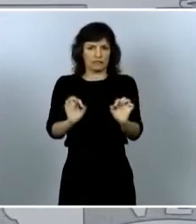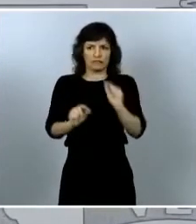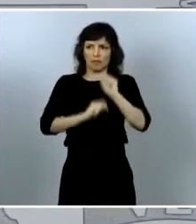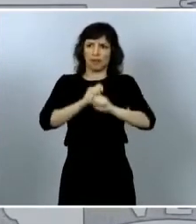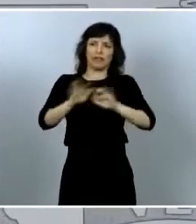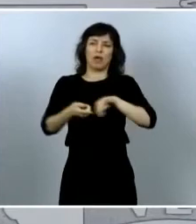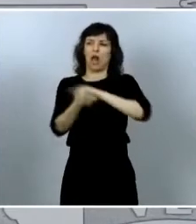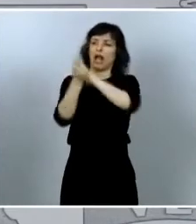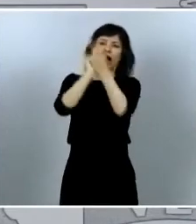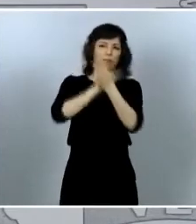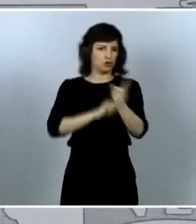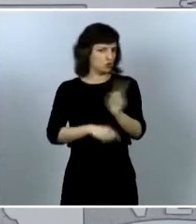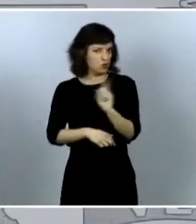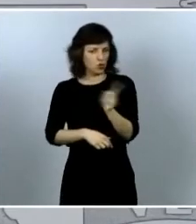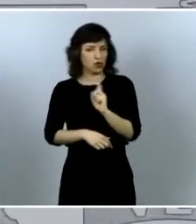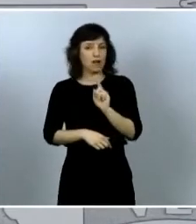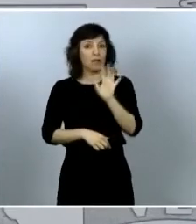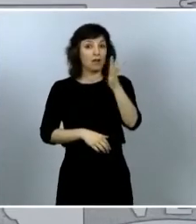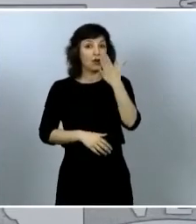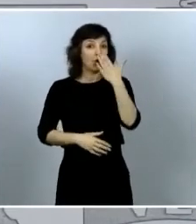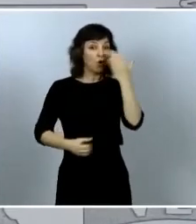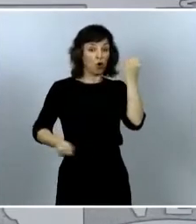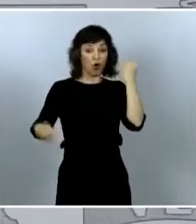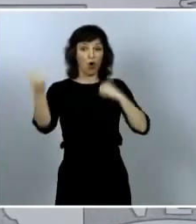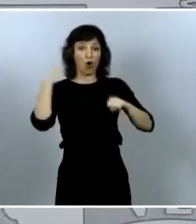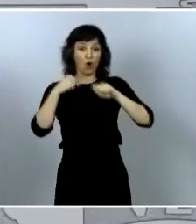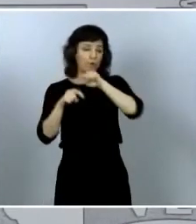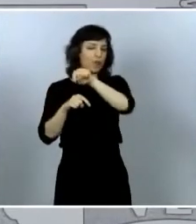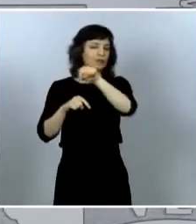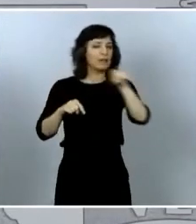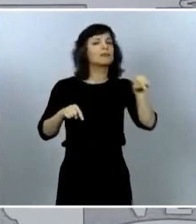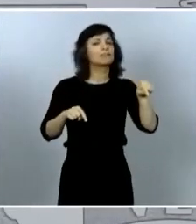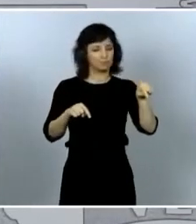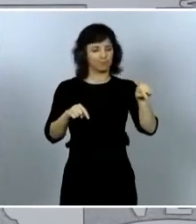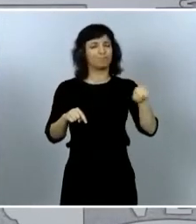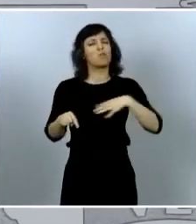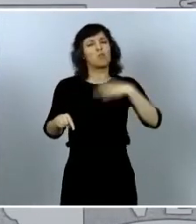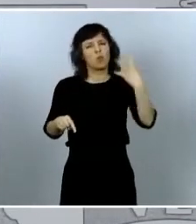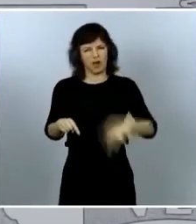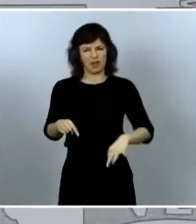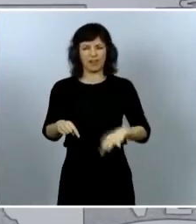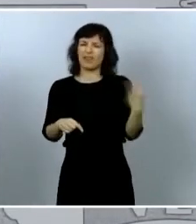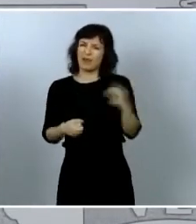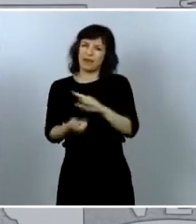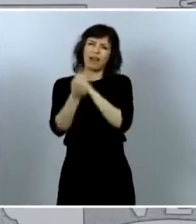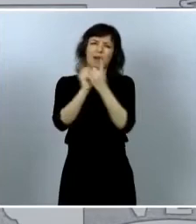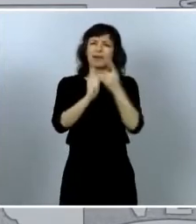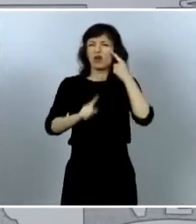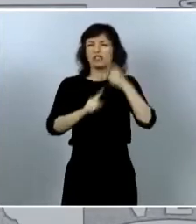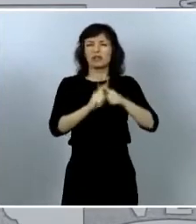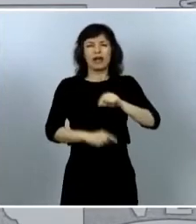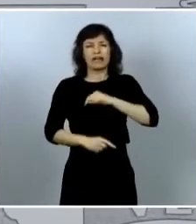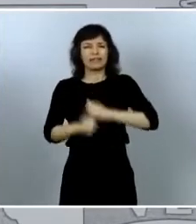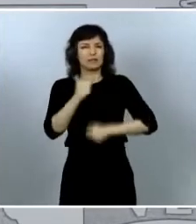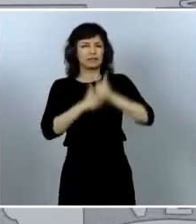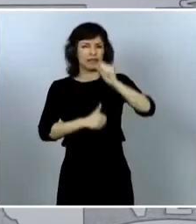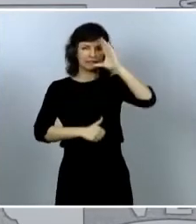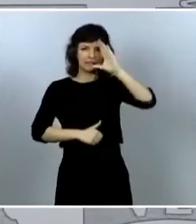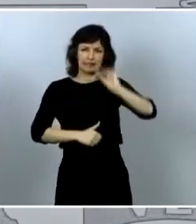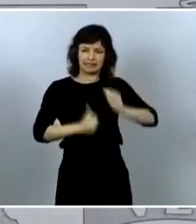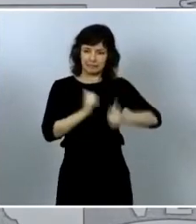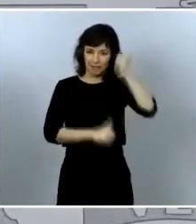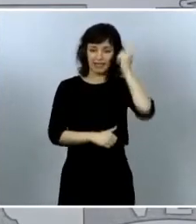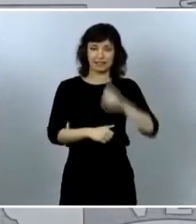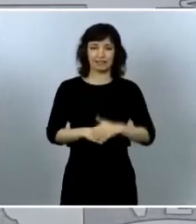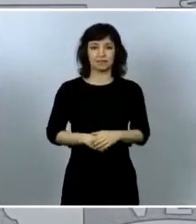debemos cambiar nuestros comportamientos para hacerlos más éticos más inteligentes debemos aprender del pasado